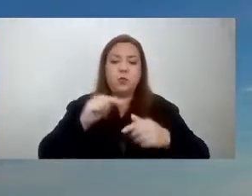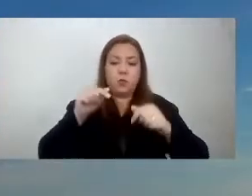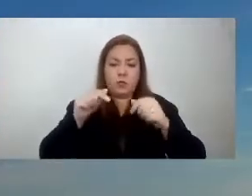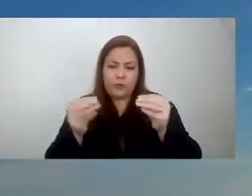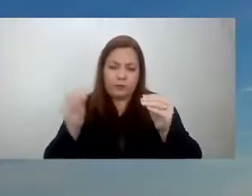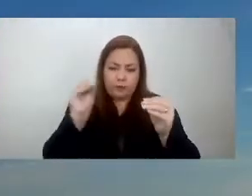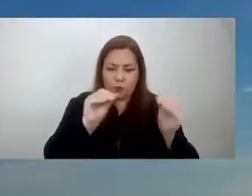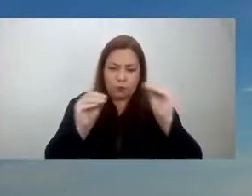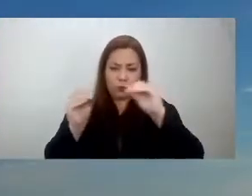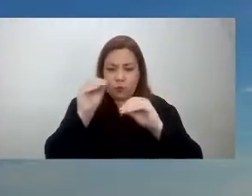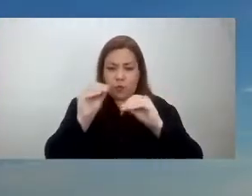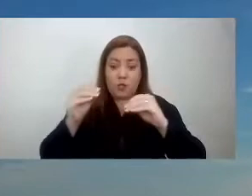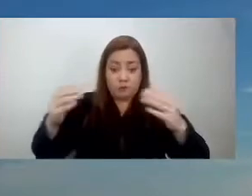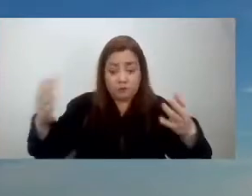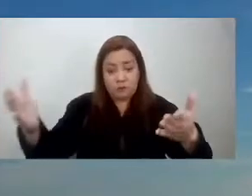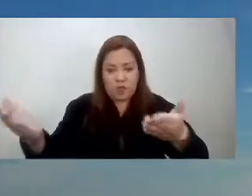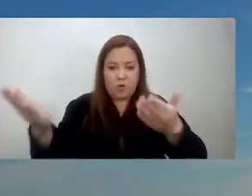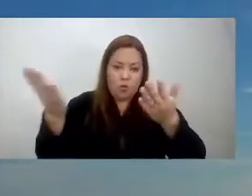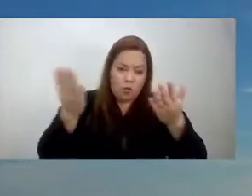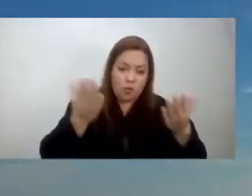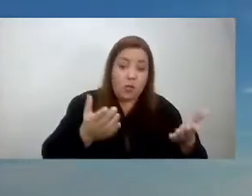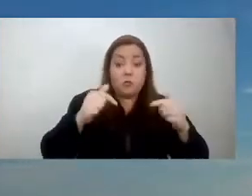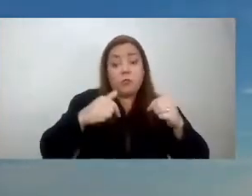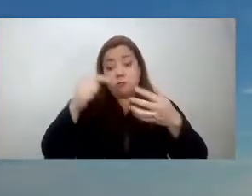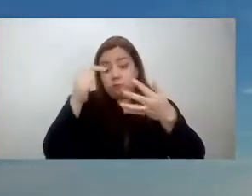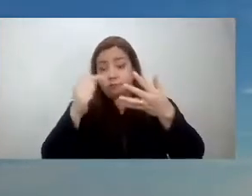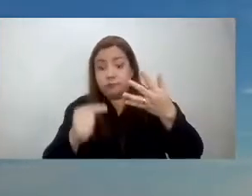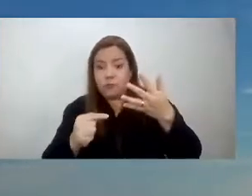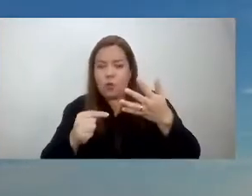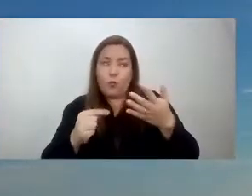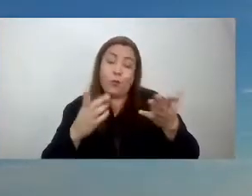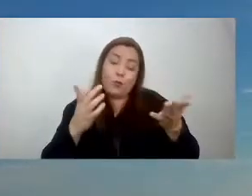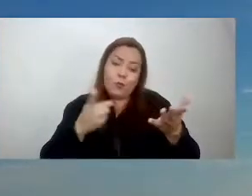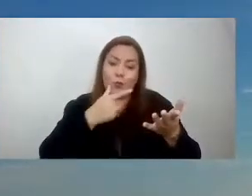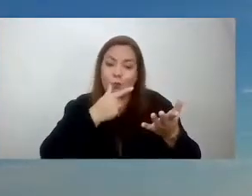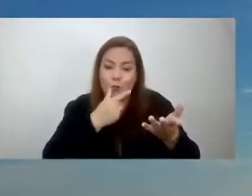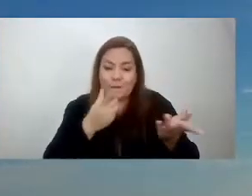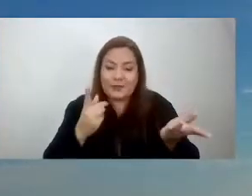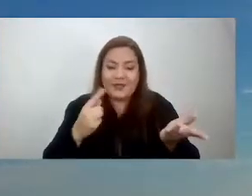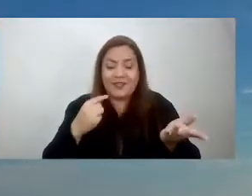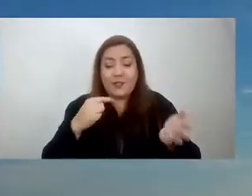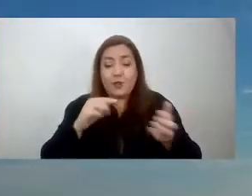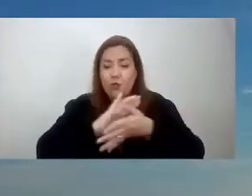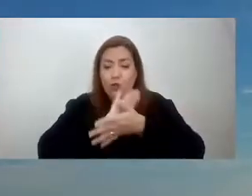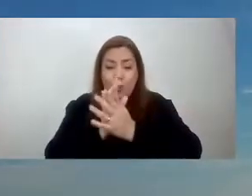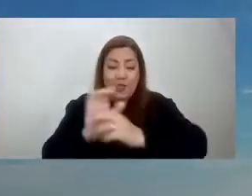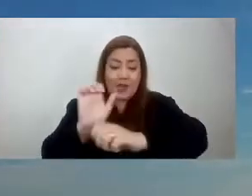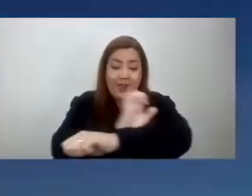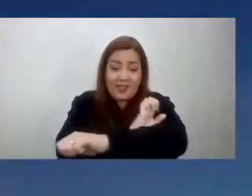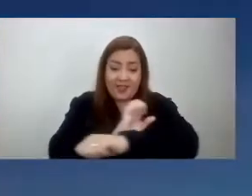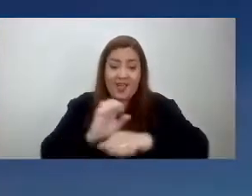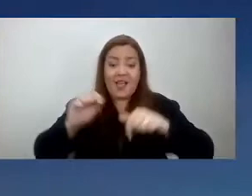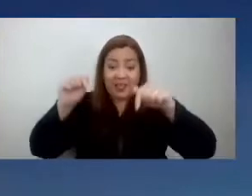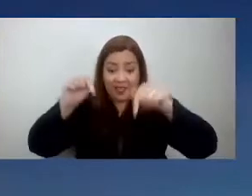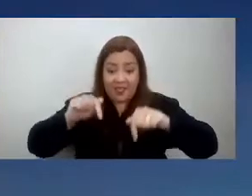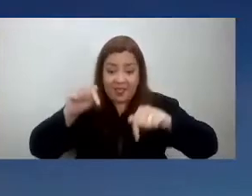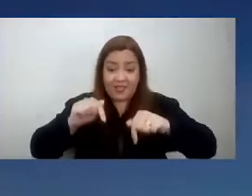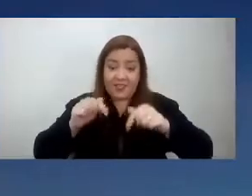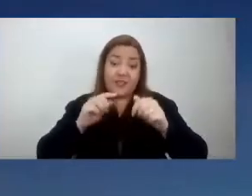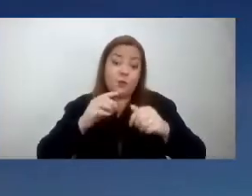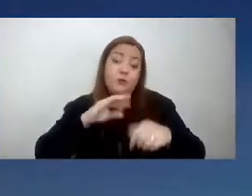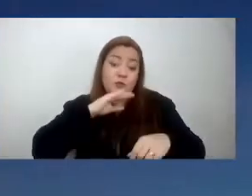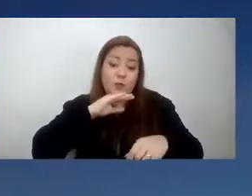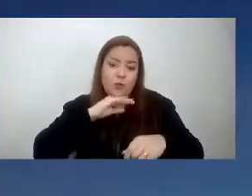infraestructura de acogida donde cosas curiosas toda la energía que abastece esta estación proviene del sol de